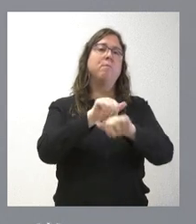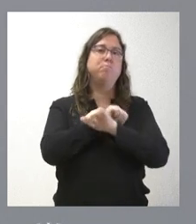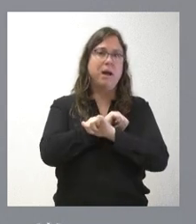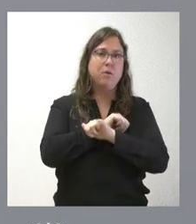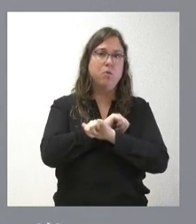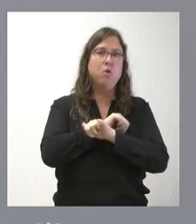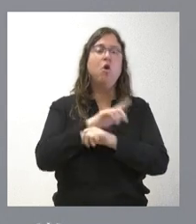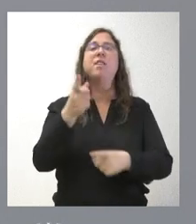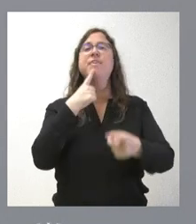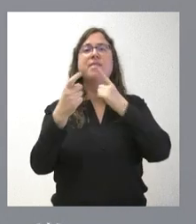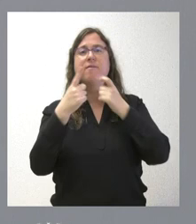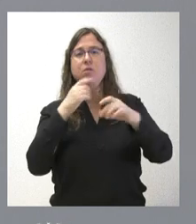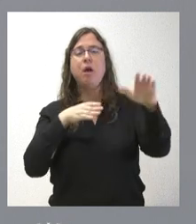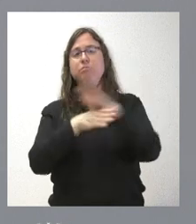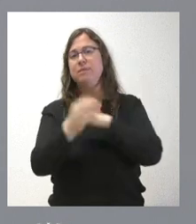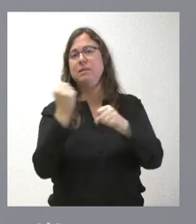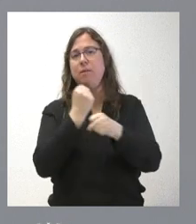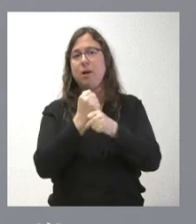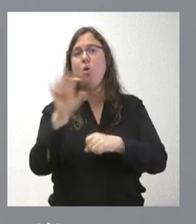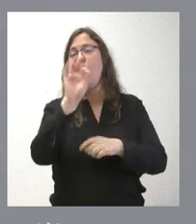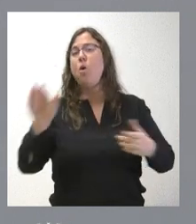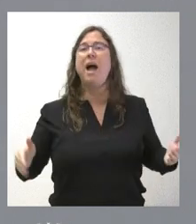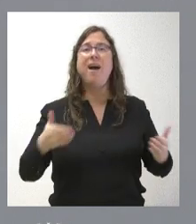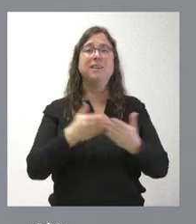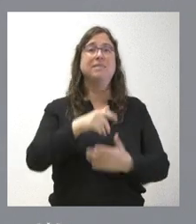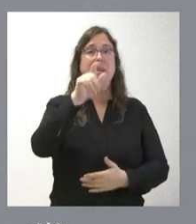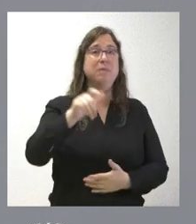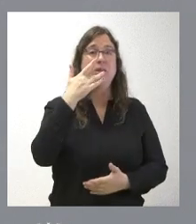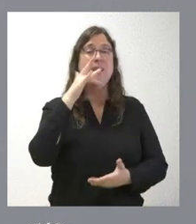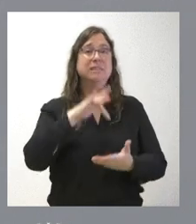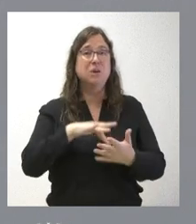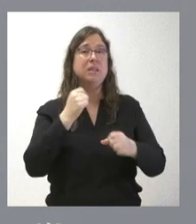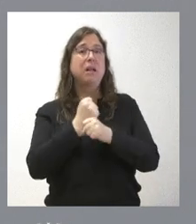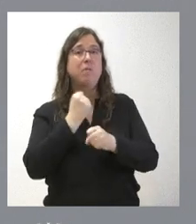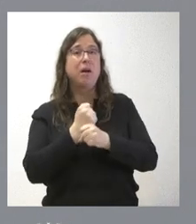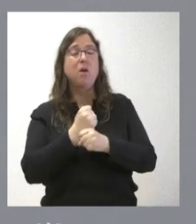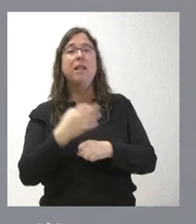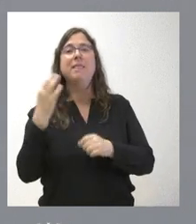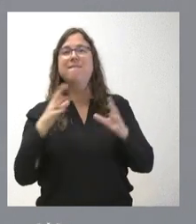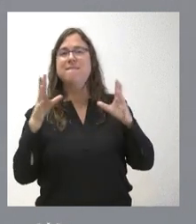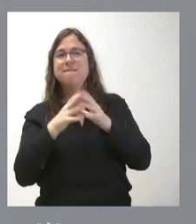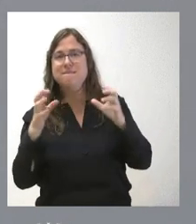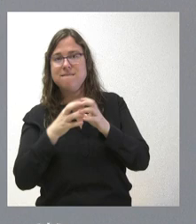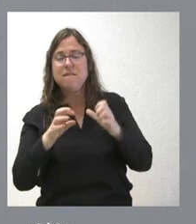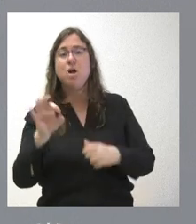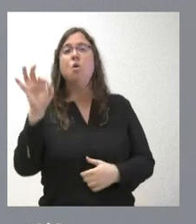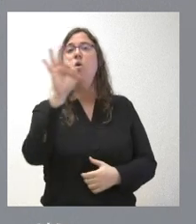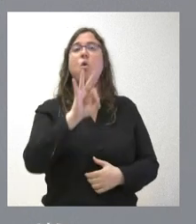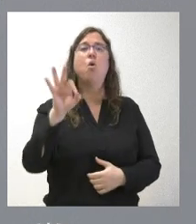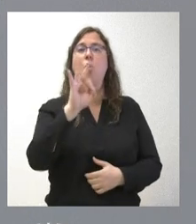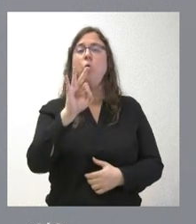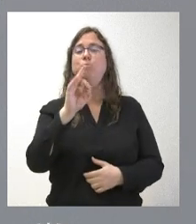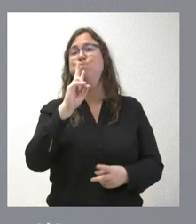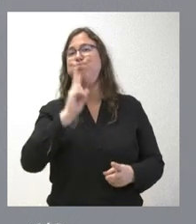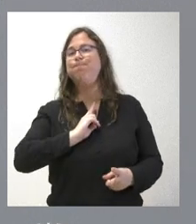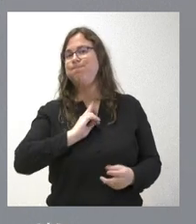dificultad de acceder a un puesto de trabajo o incluso de aquellas personas que han accedido a puesto de trabajo que no es el que más desean o quizás su nivel de retribución